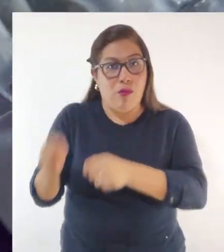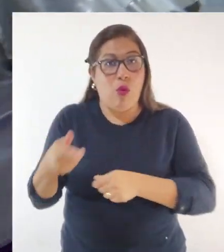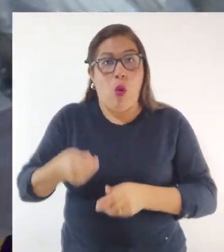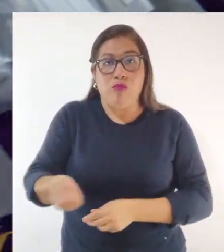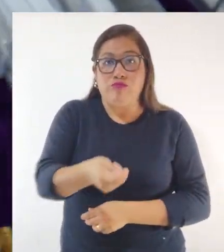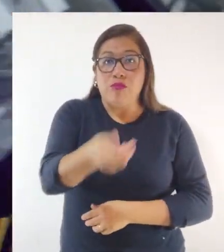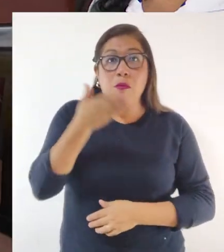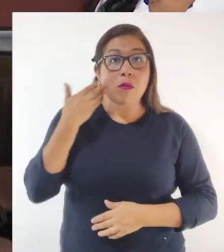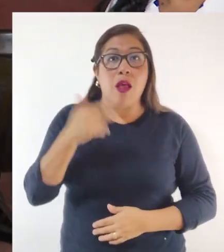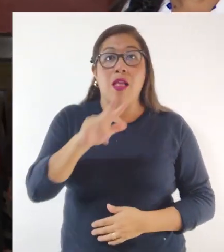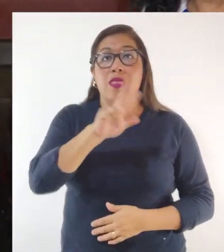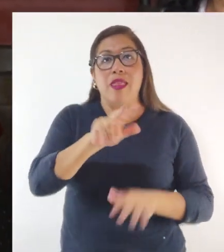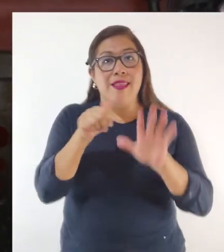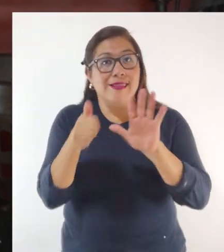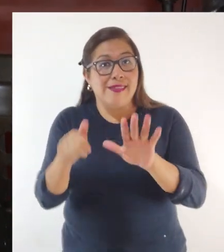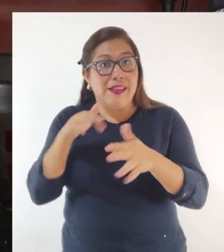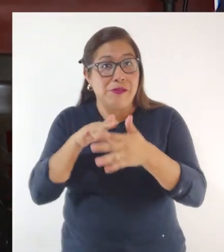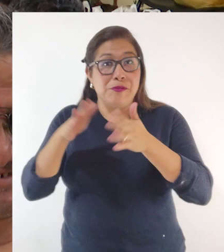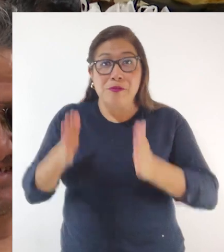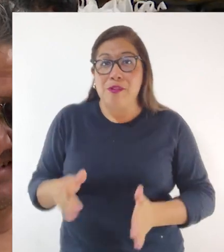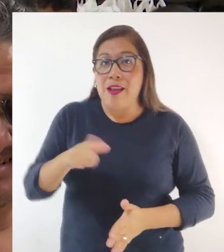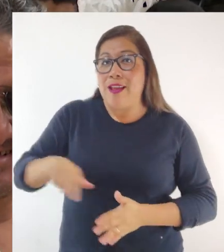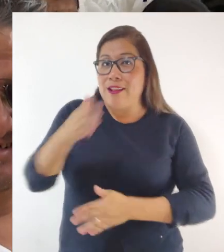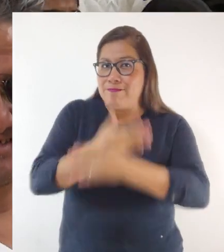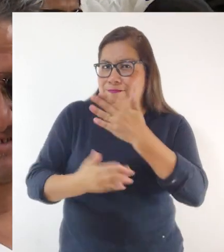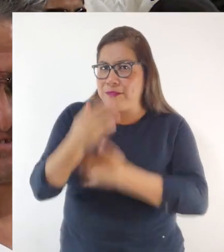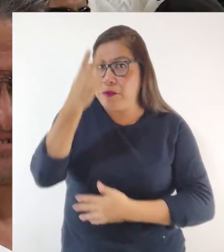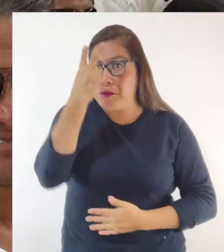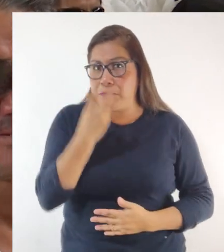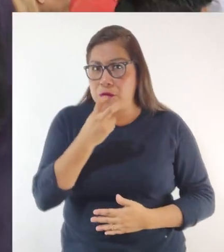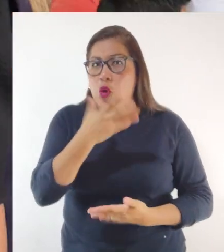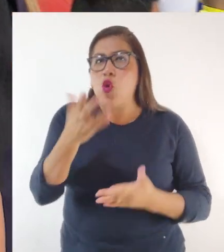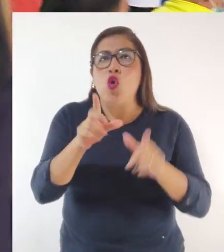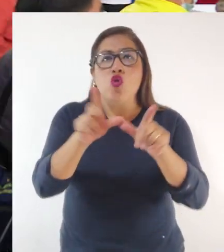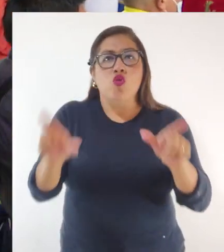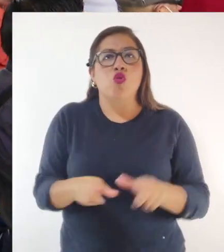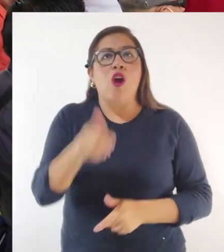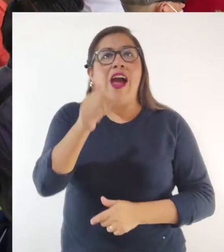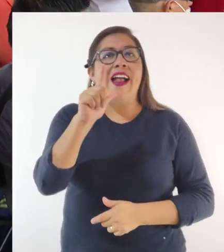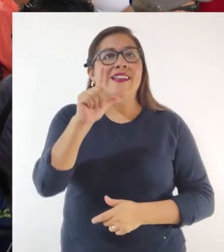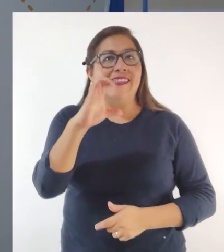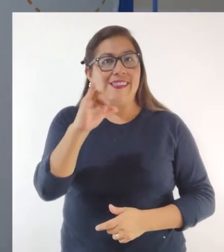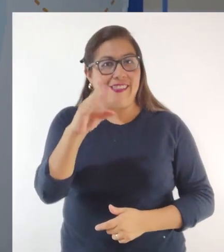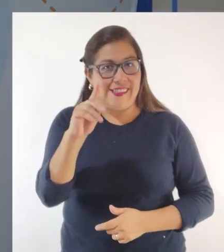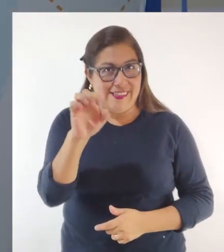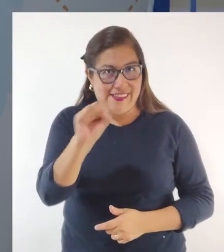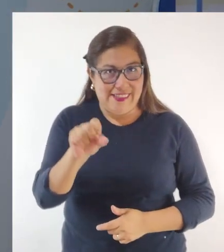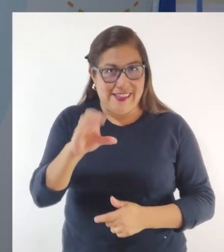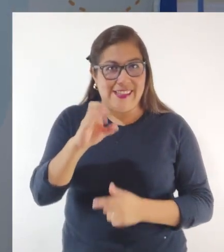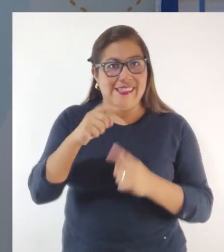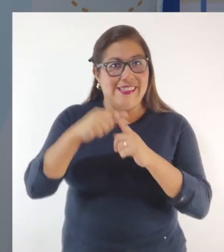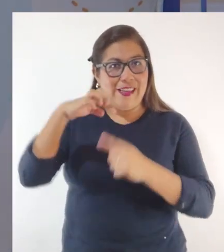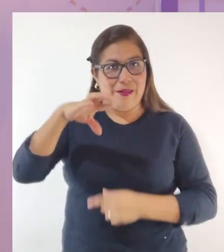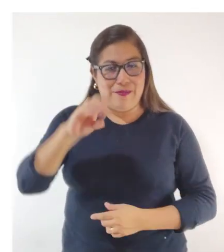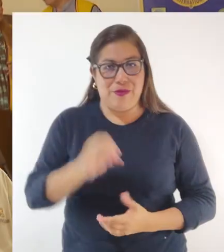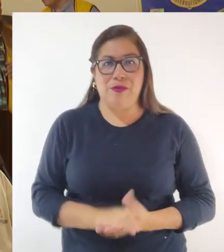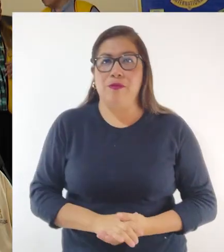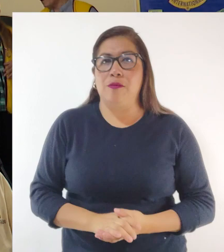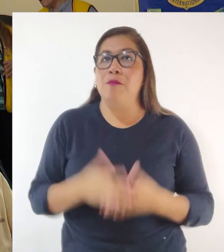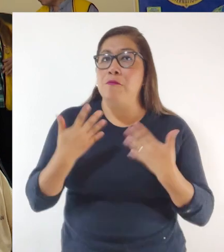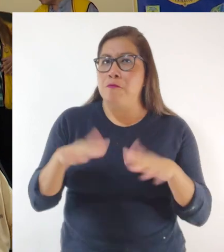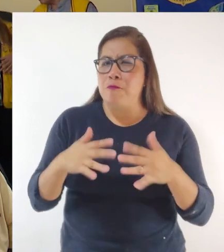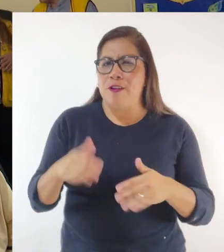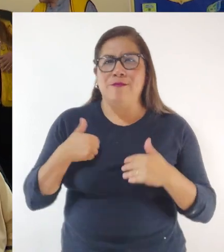donaron bastones blancos a 36 estudiantes con discapacidad visual del CEPRO Alcide Salomón Zorrilla. Bueno,